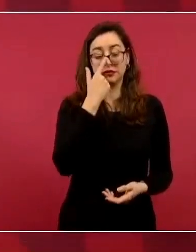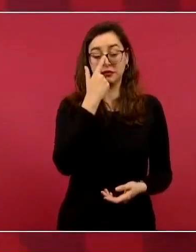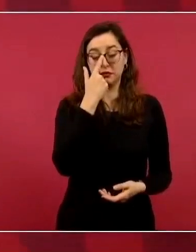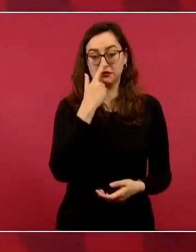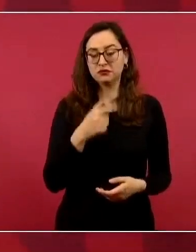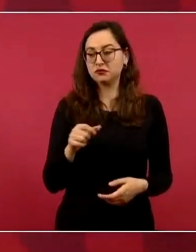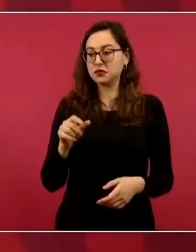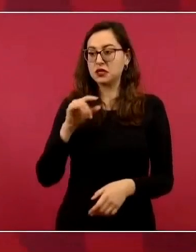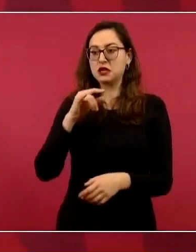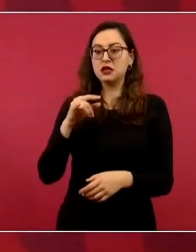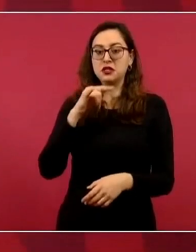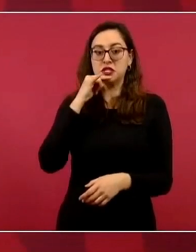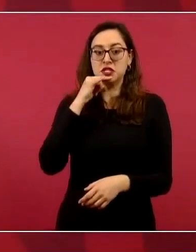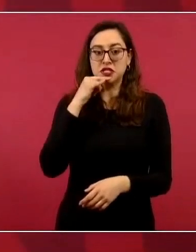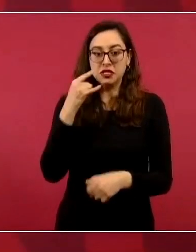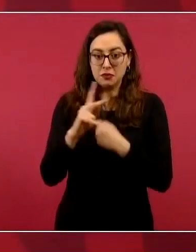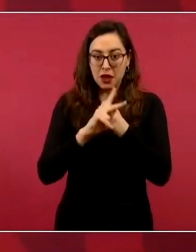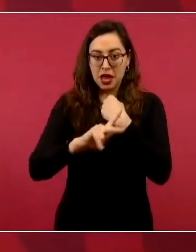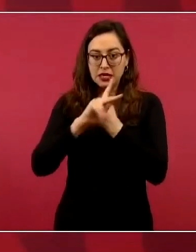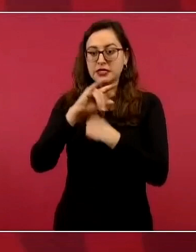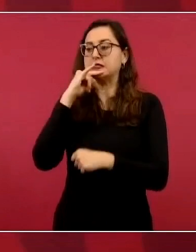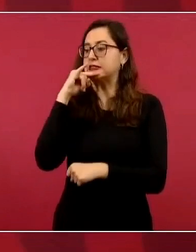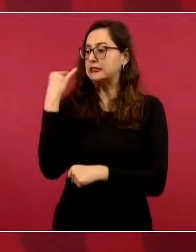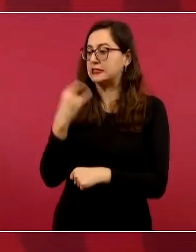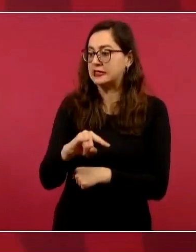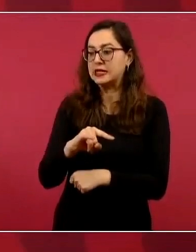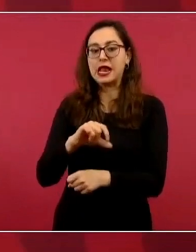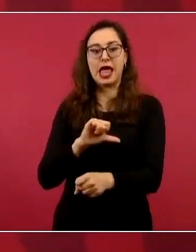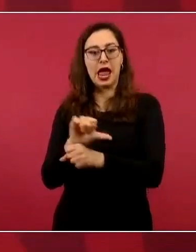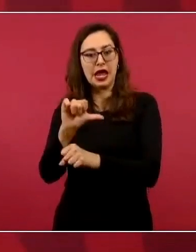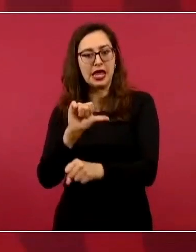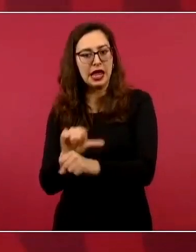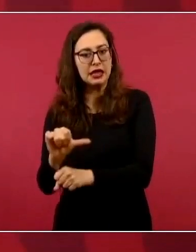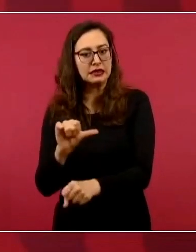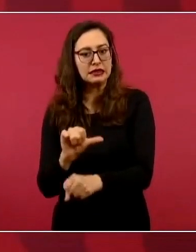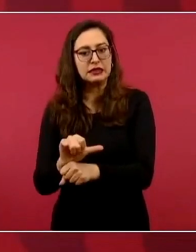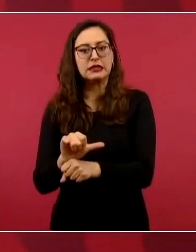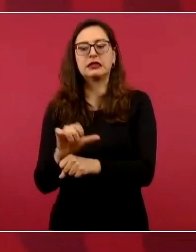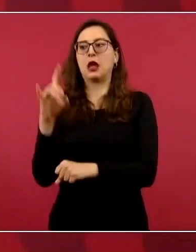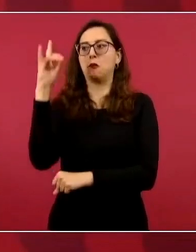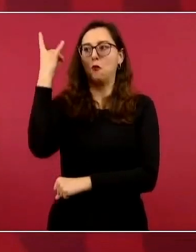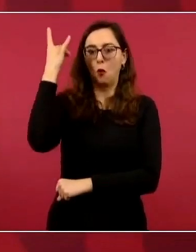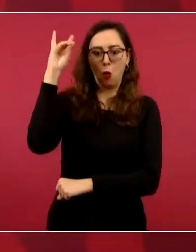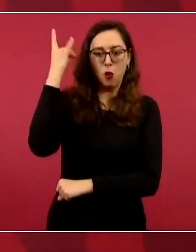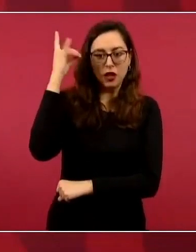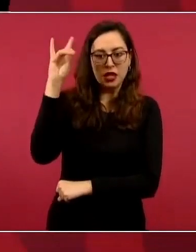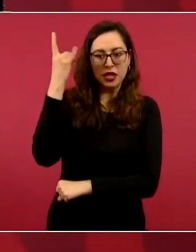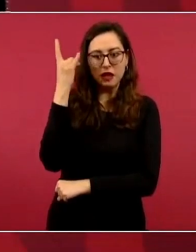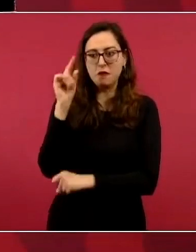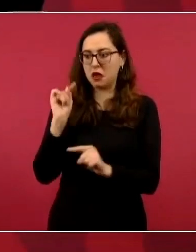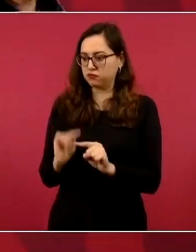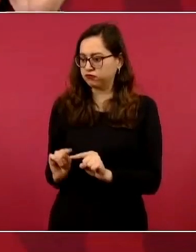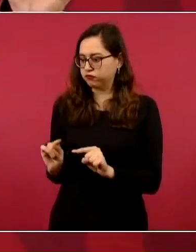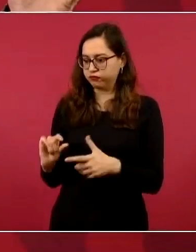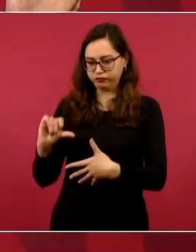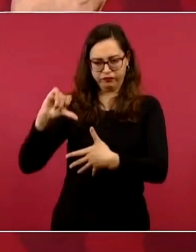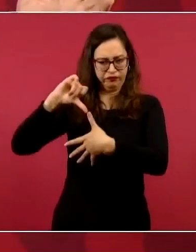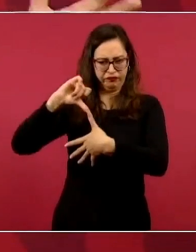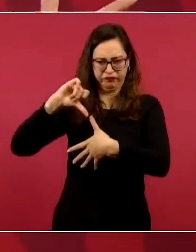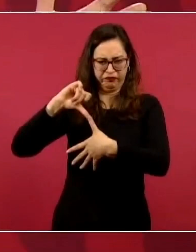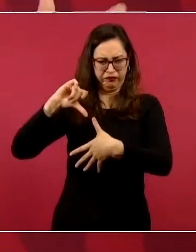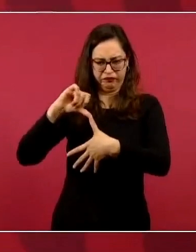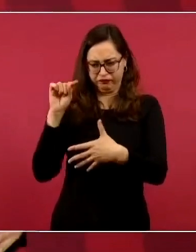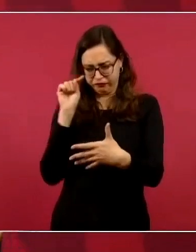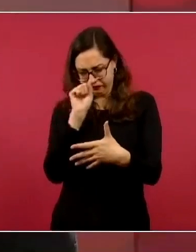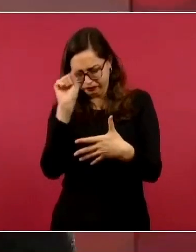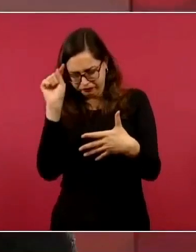va uno a Argentina, a Bolivia, a cualquier país de